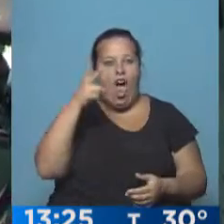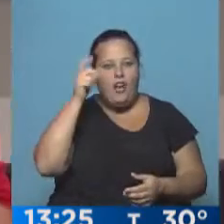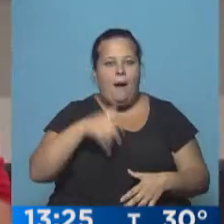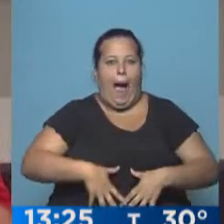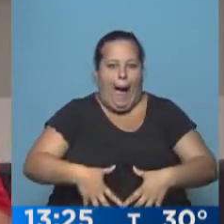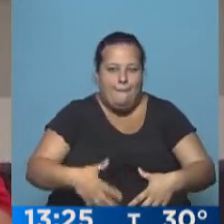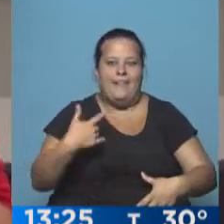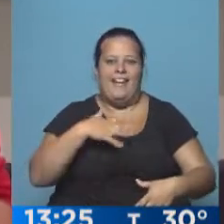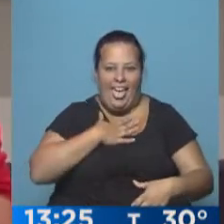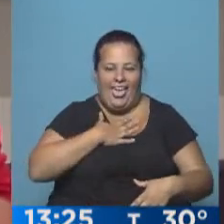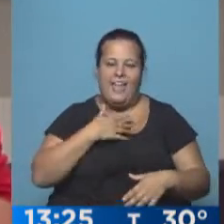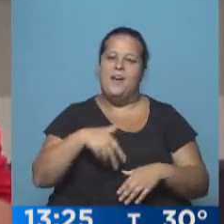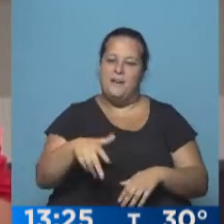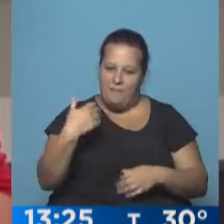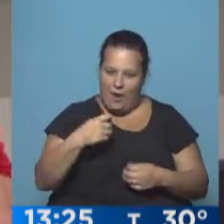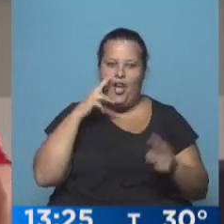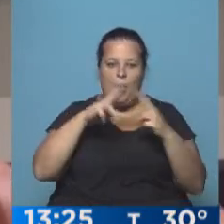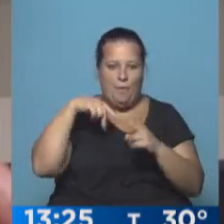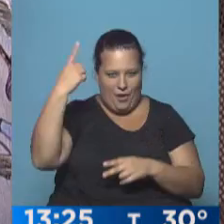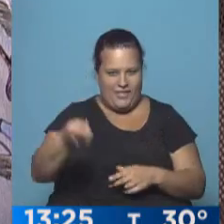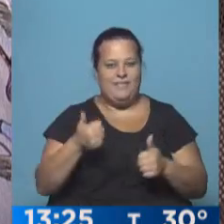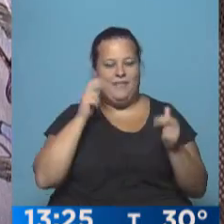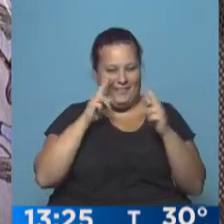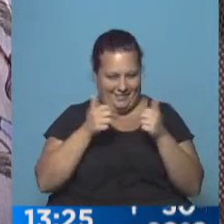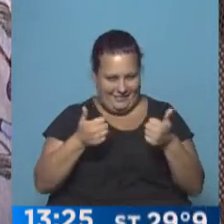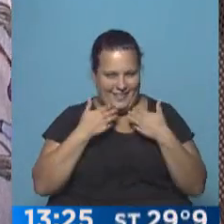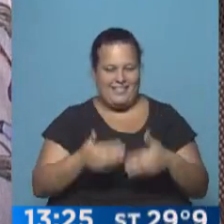panza. Sí, mes de embarazo. Nos vemos la próxima, Vero. Gracias. próxima, Agus. Seguimos con Ale.